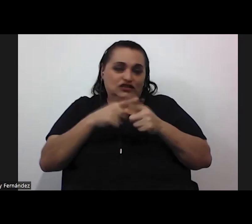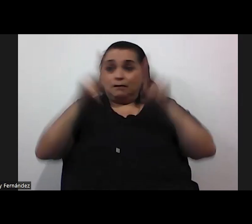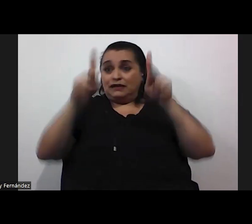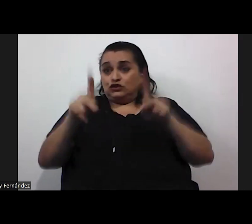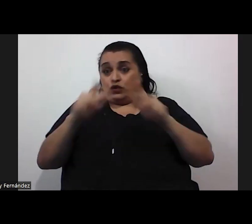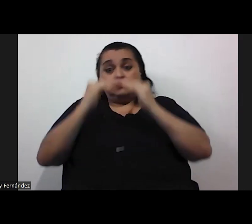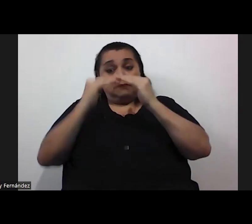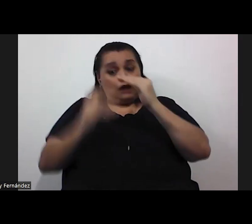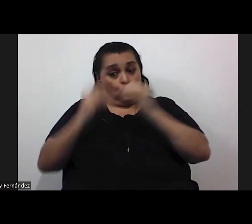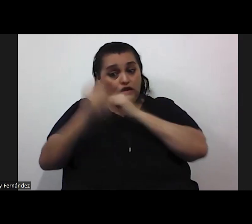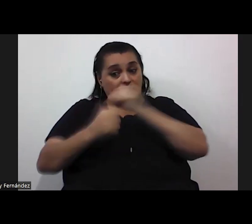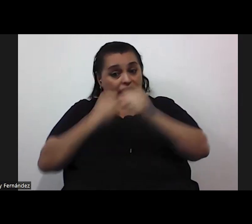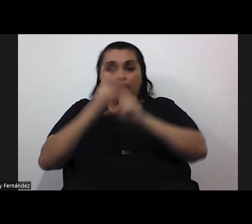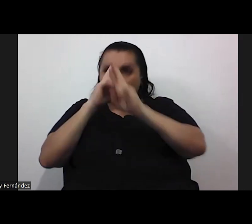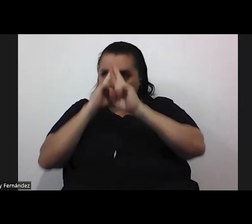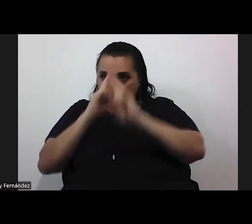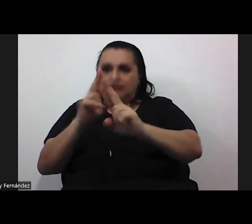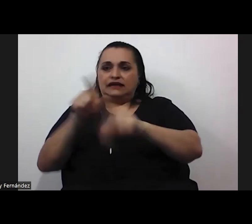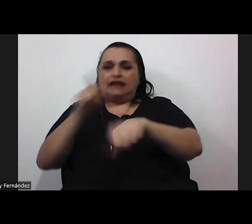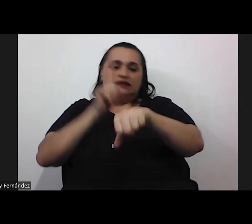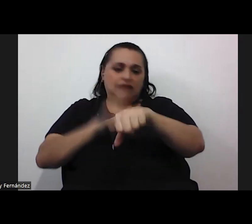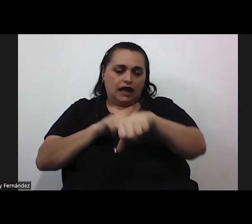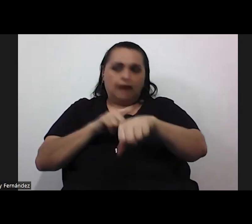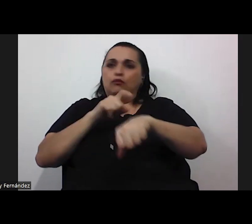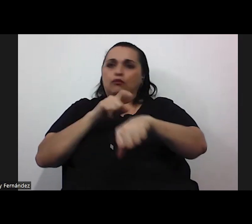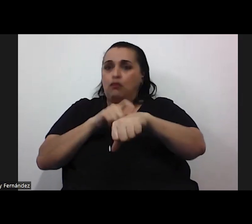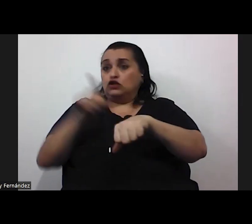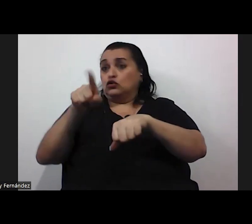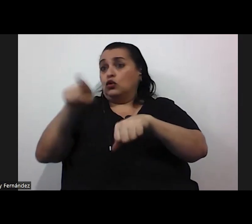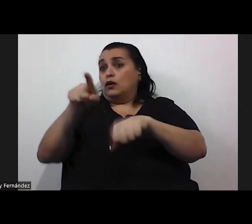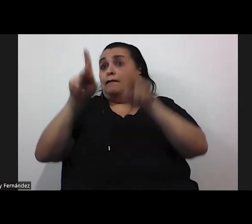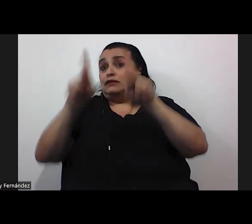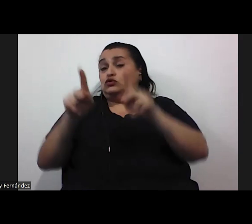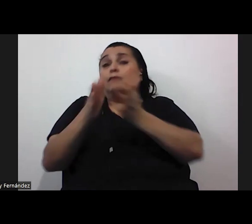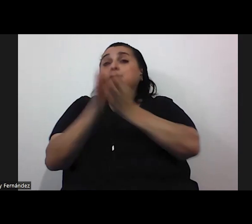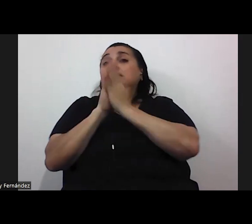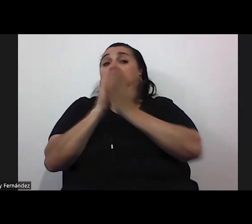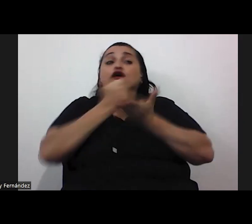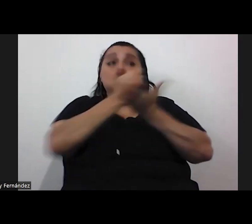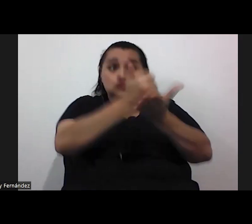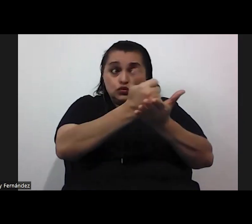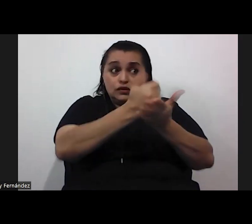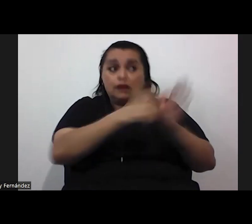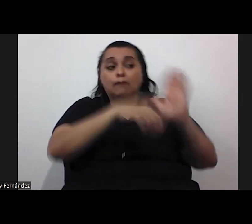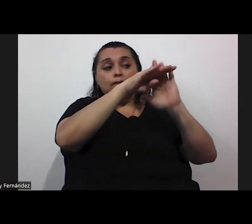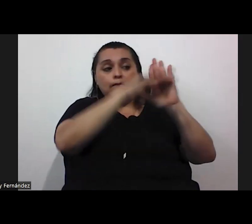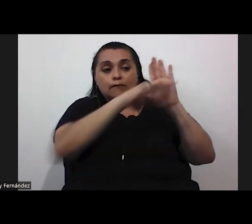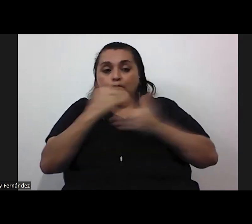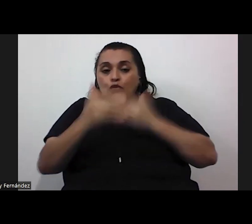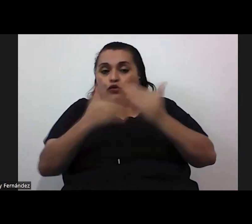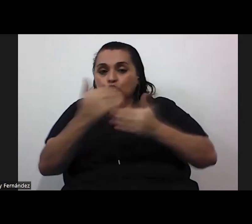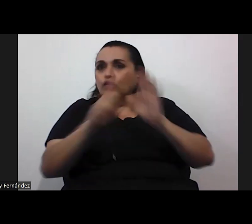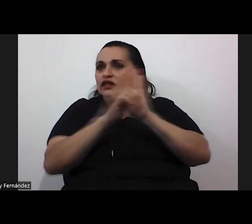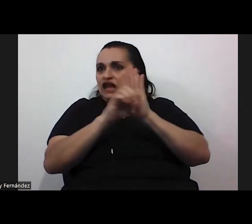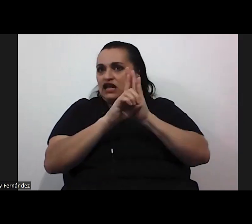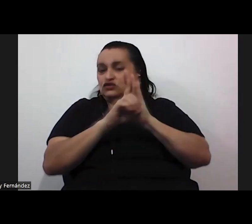respetemos sus tiempos sus momentos y si alguien nos pide ayuda identifiquemos que hay un protocolo que habla de sus derechos y si hay una situación de violencia